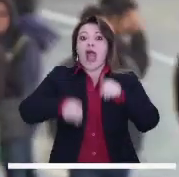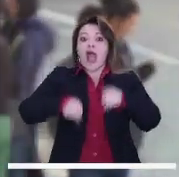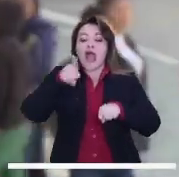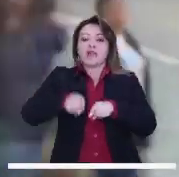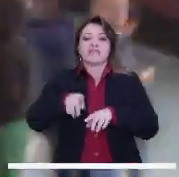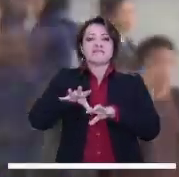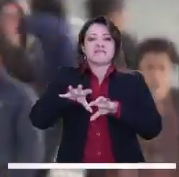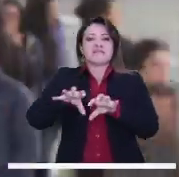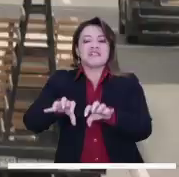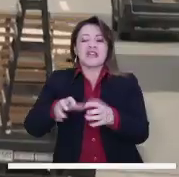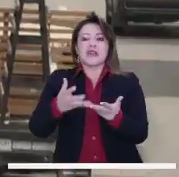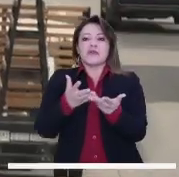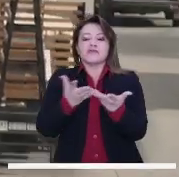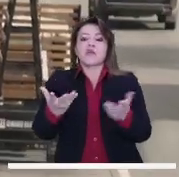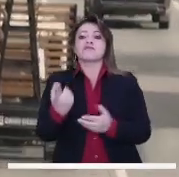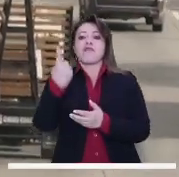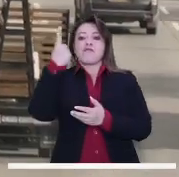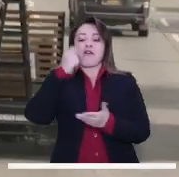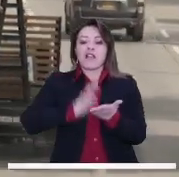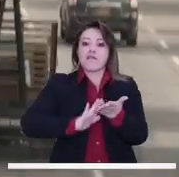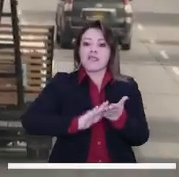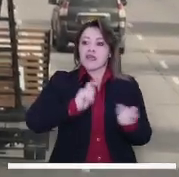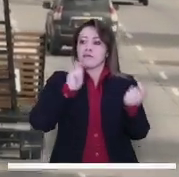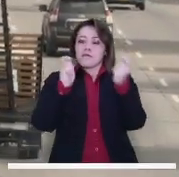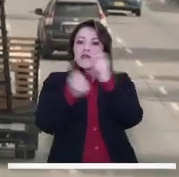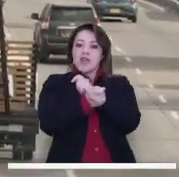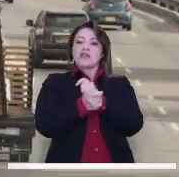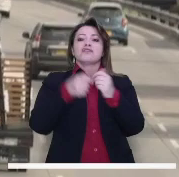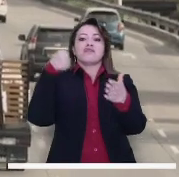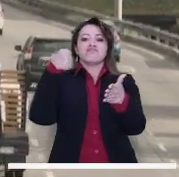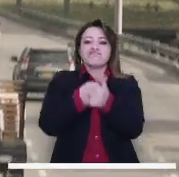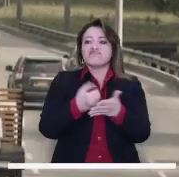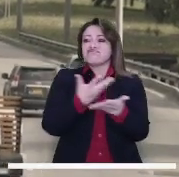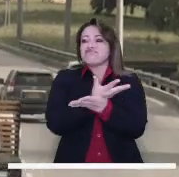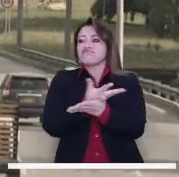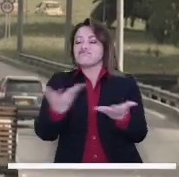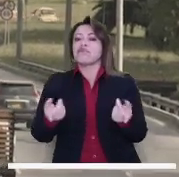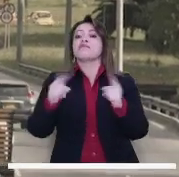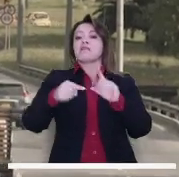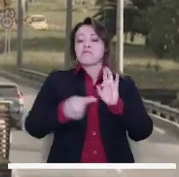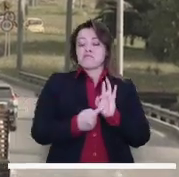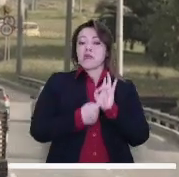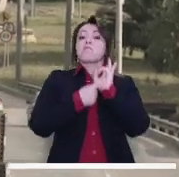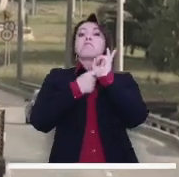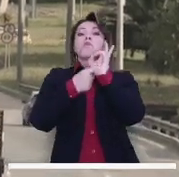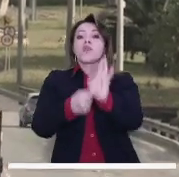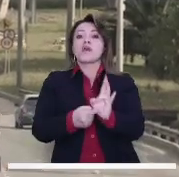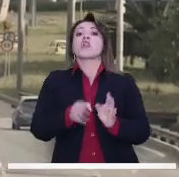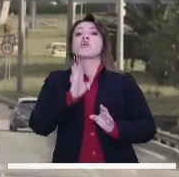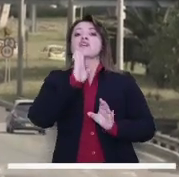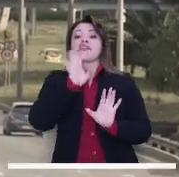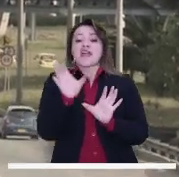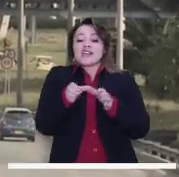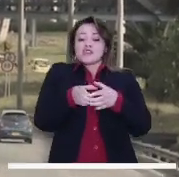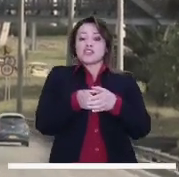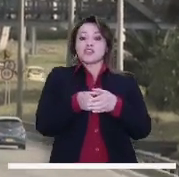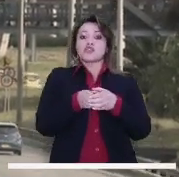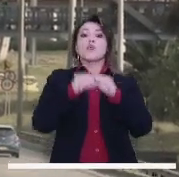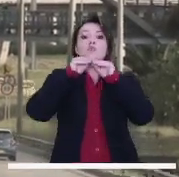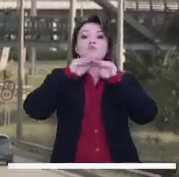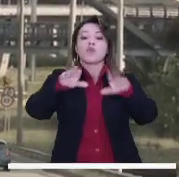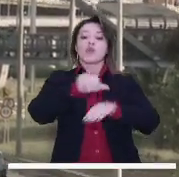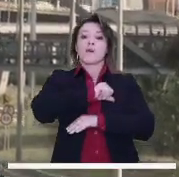fallas mecánicas, falta de renovación de los buses, accidentalidad y, por si fuera poco, el modelo de concesión APP,